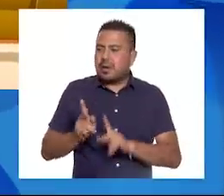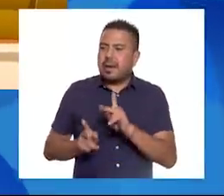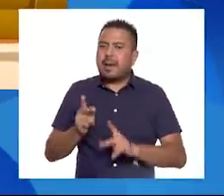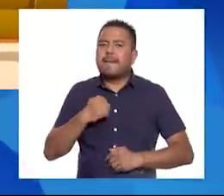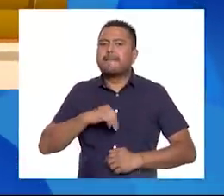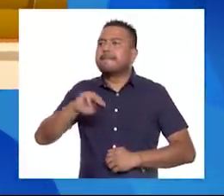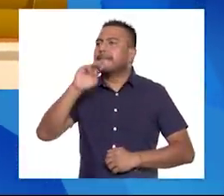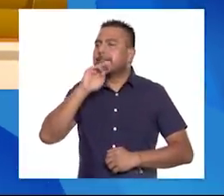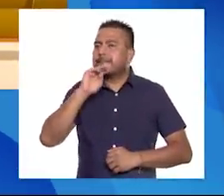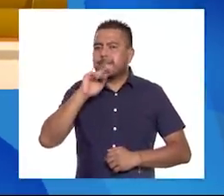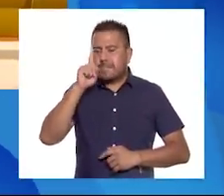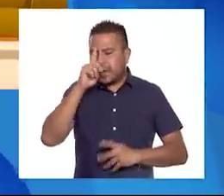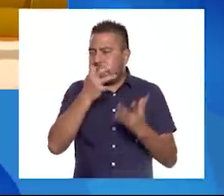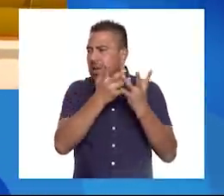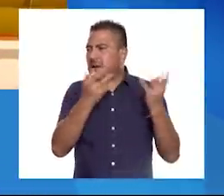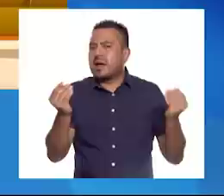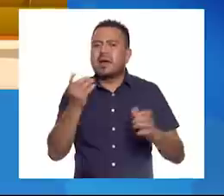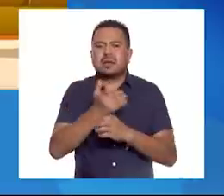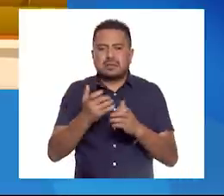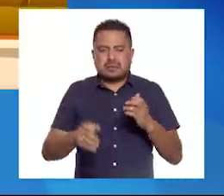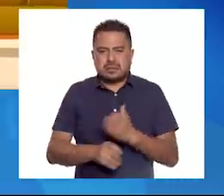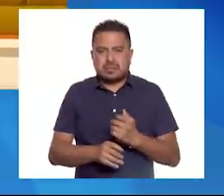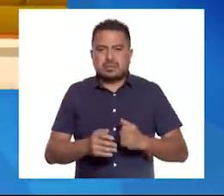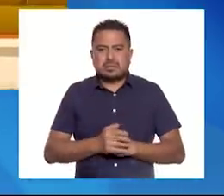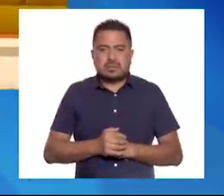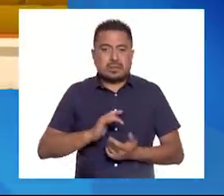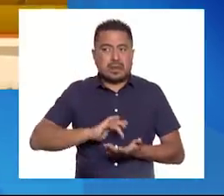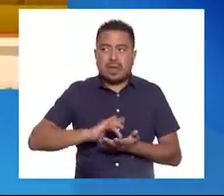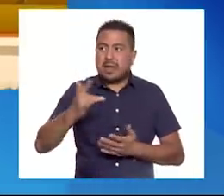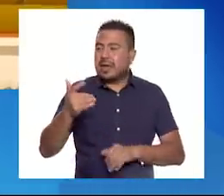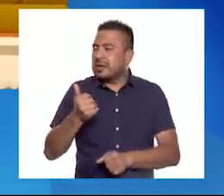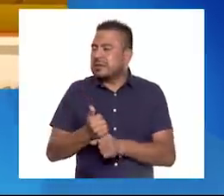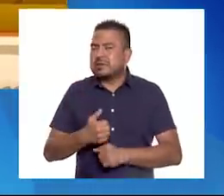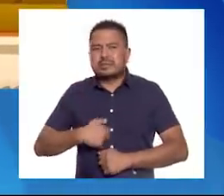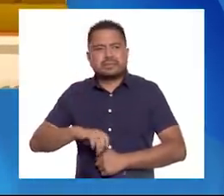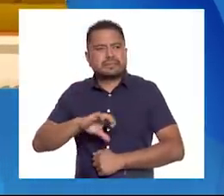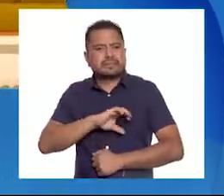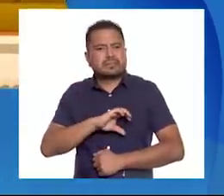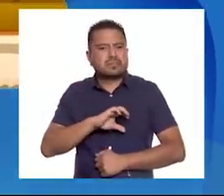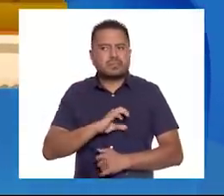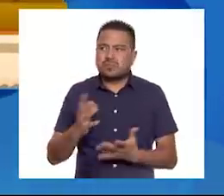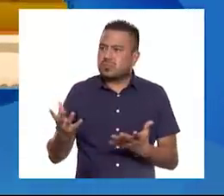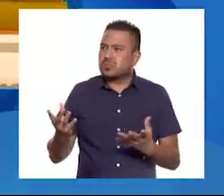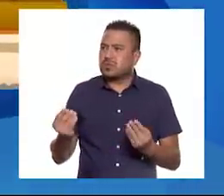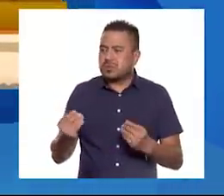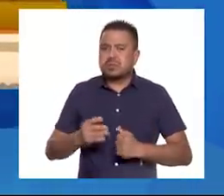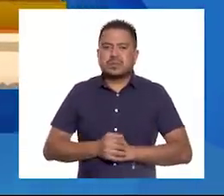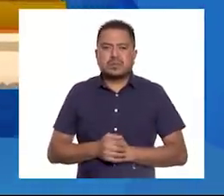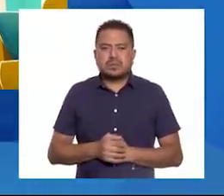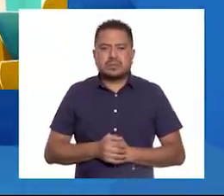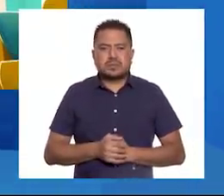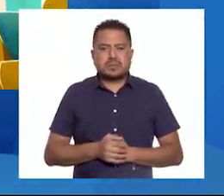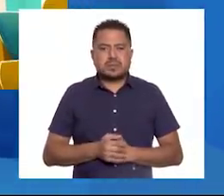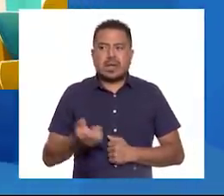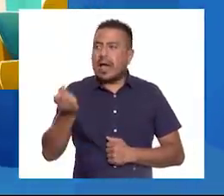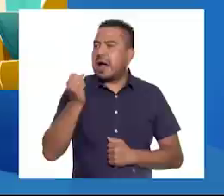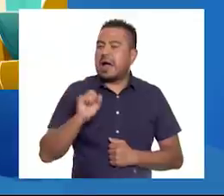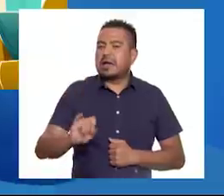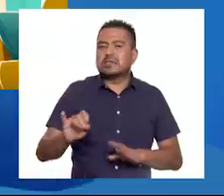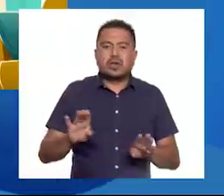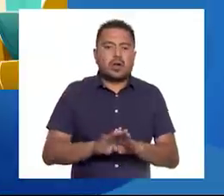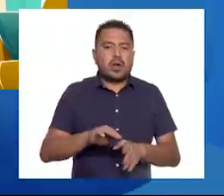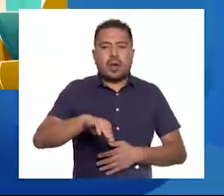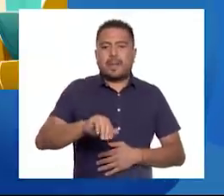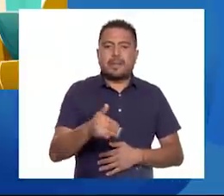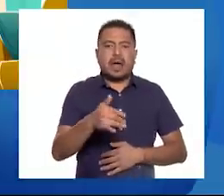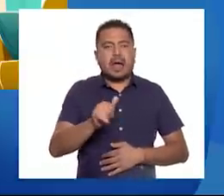mi mamá para arreglar las cosas. Gracias, abuelito. Te quiero muchísimo. Y así es como Maya